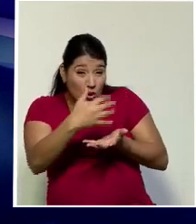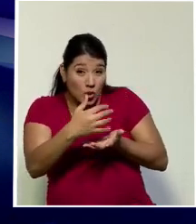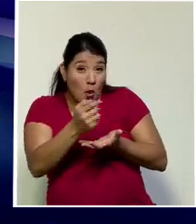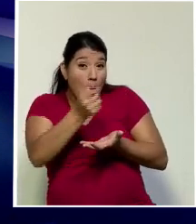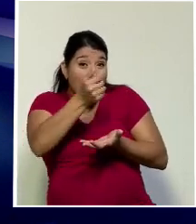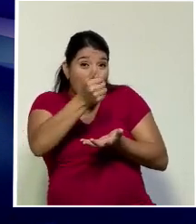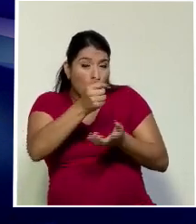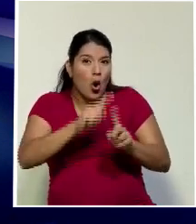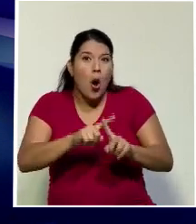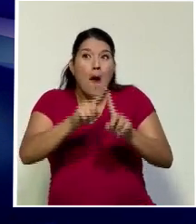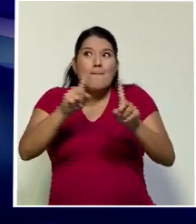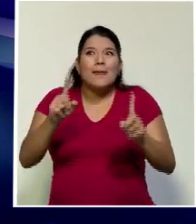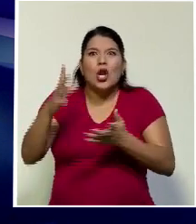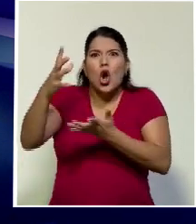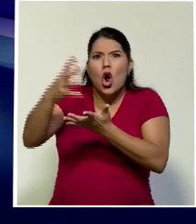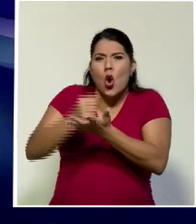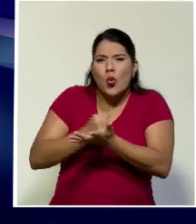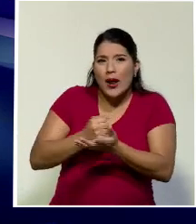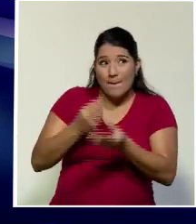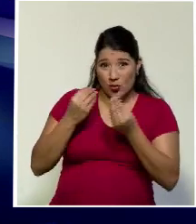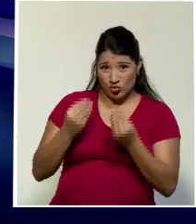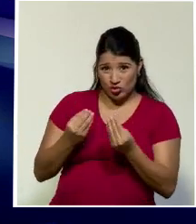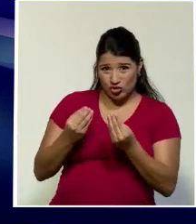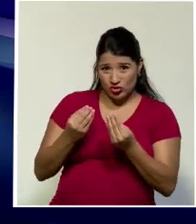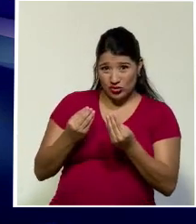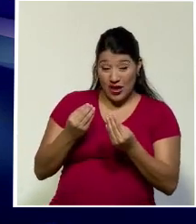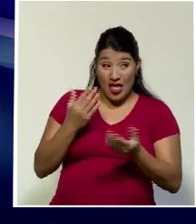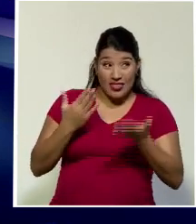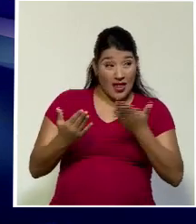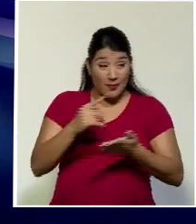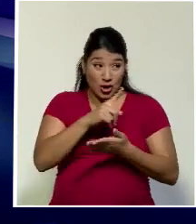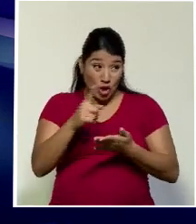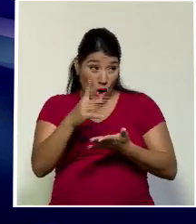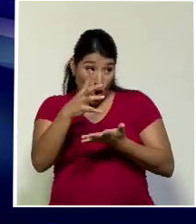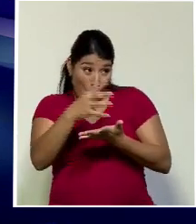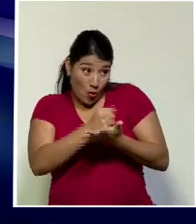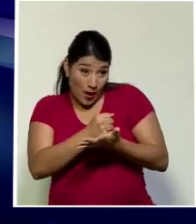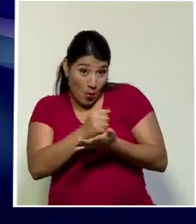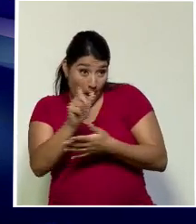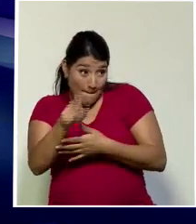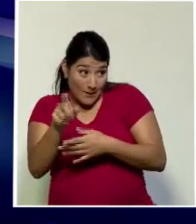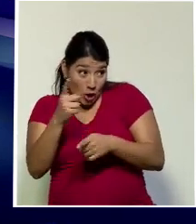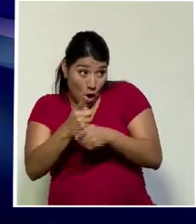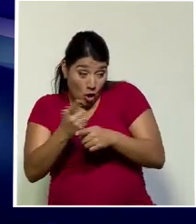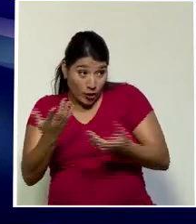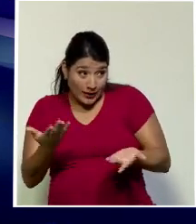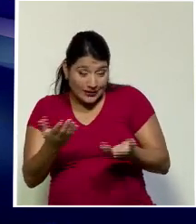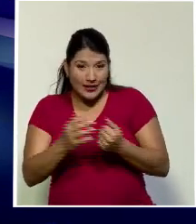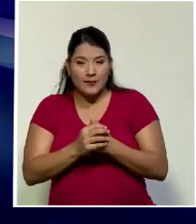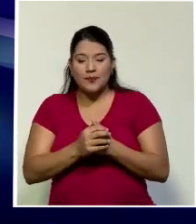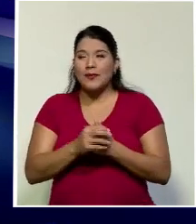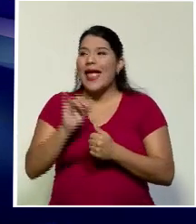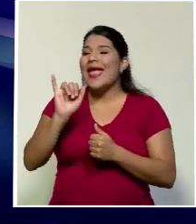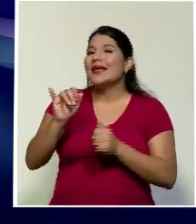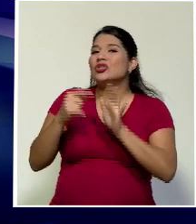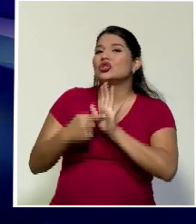le estamos cobrando mucho, quizá no le estamos cobrando a la gente correcta. Bueno, eso lo que nos demuestra es que